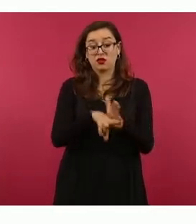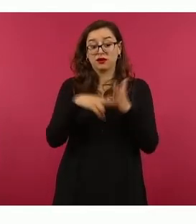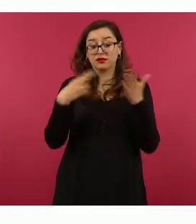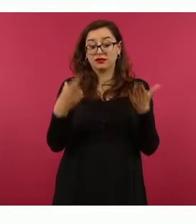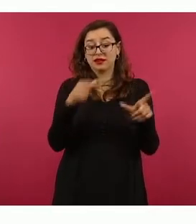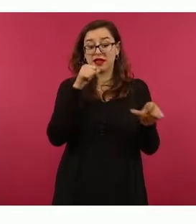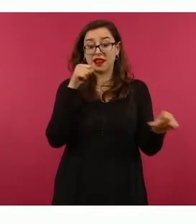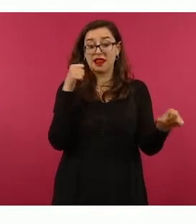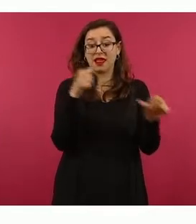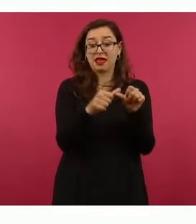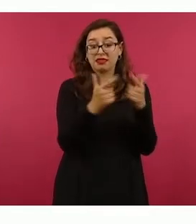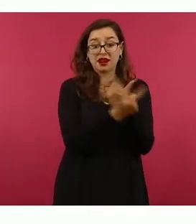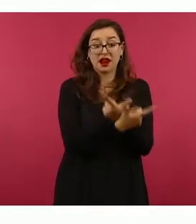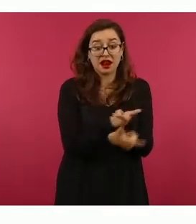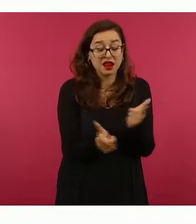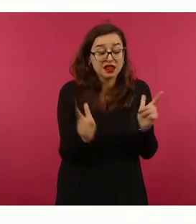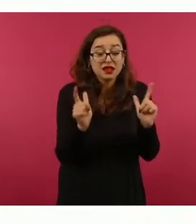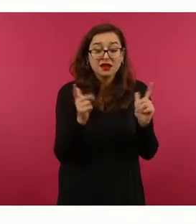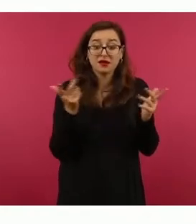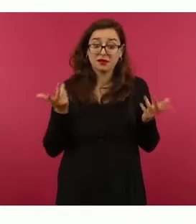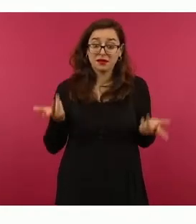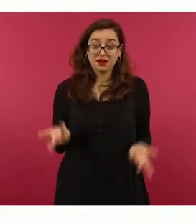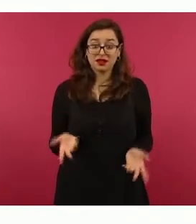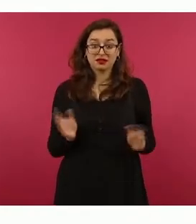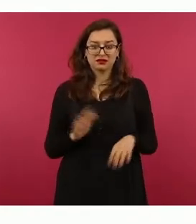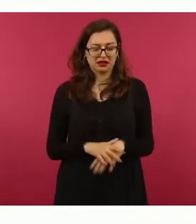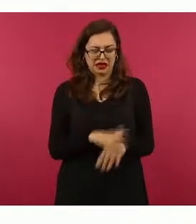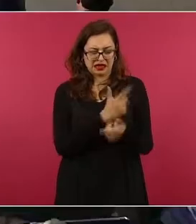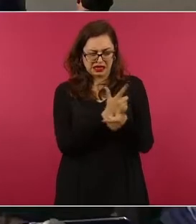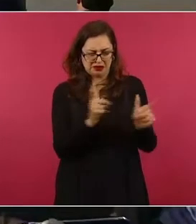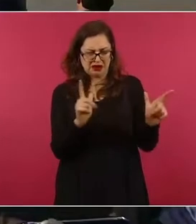¿quién sabe libre de quién?